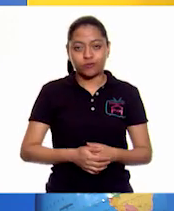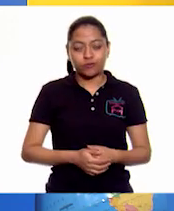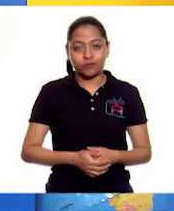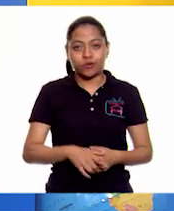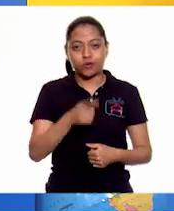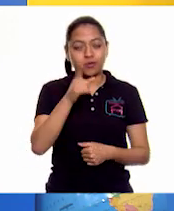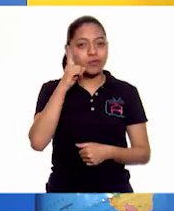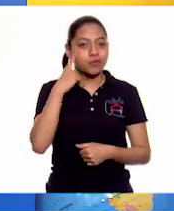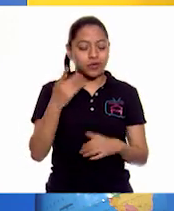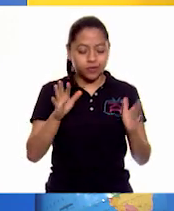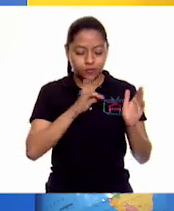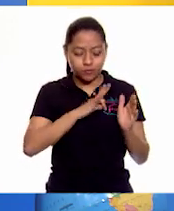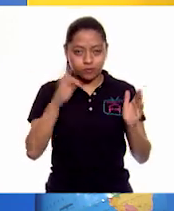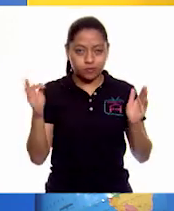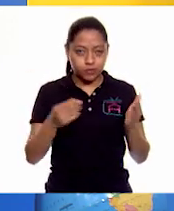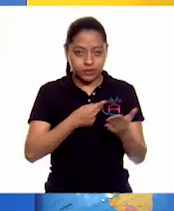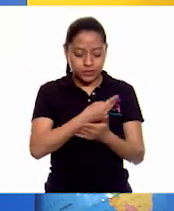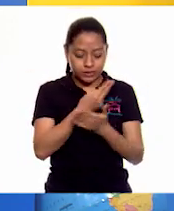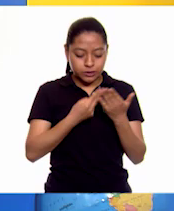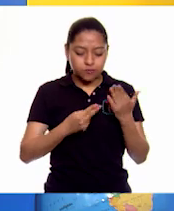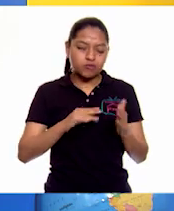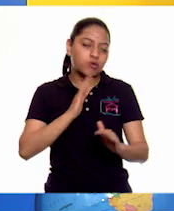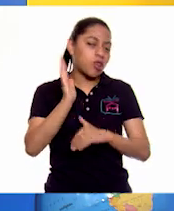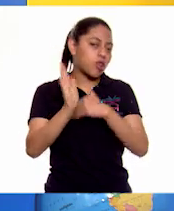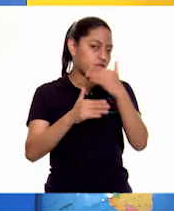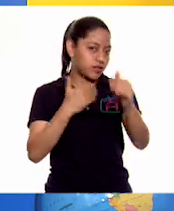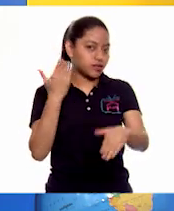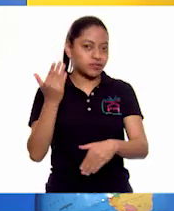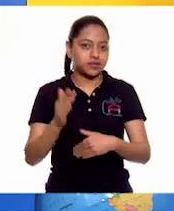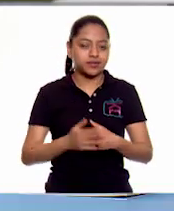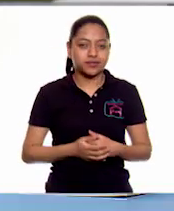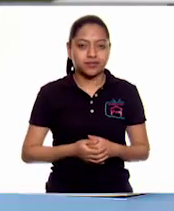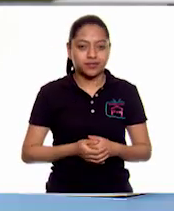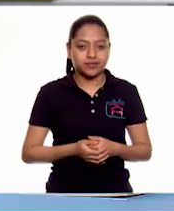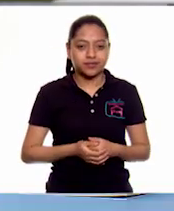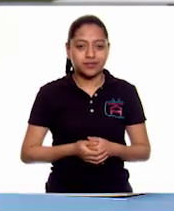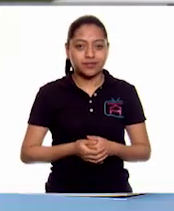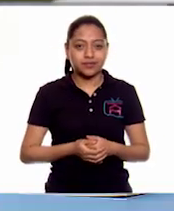un molde, para poder volver a hacer otro, en alguna otra ocasión.